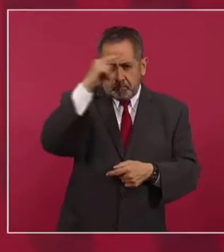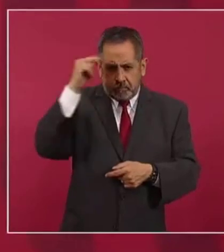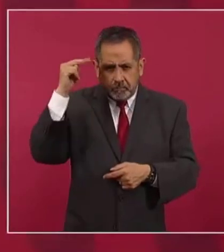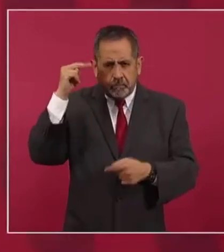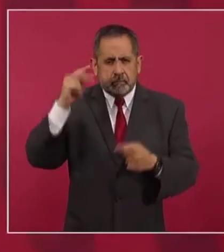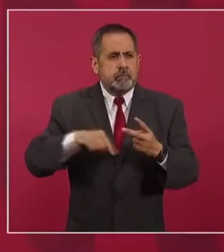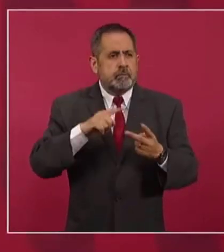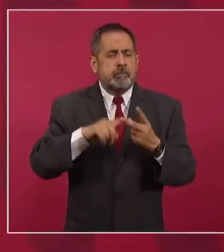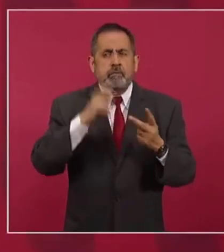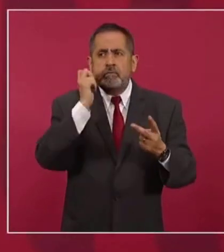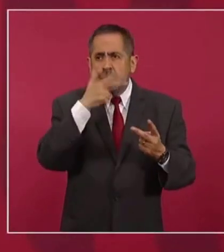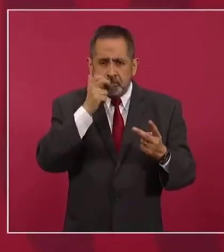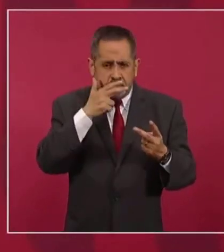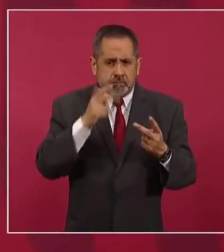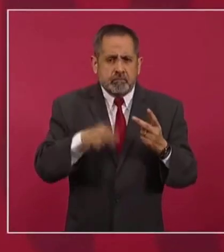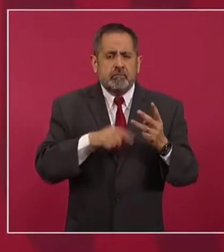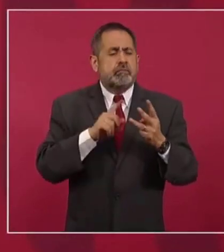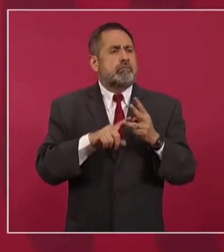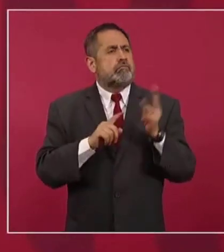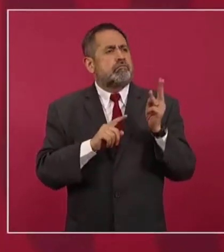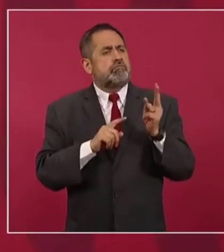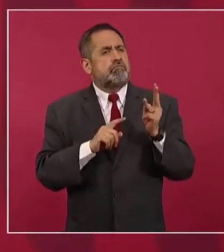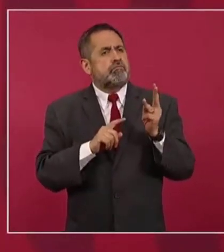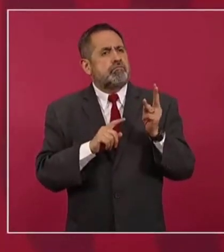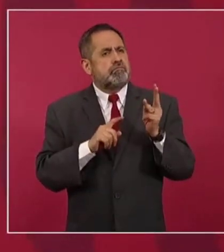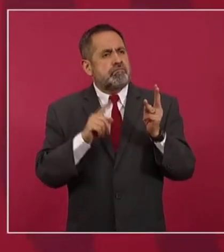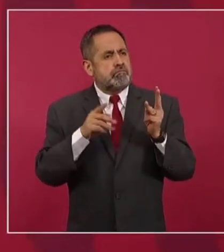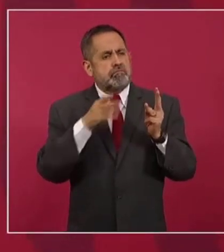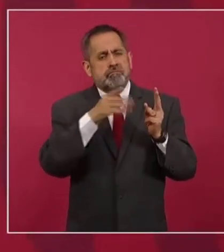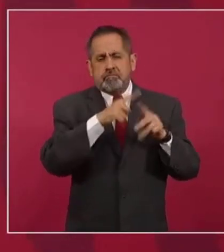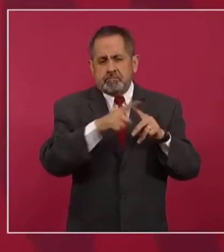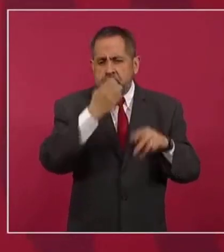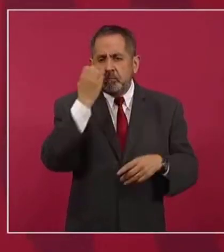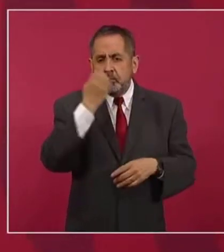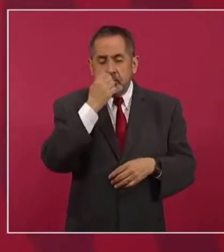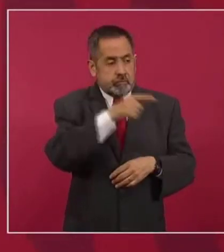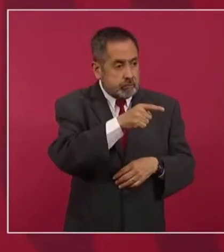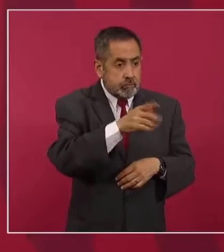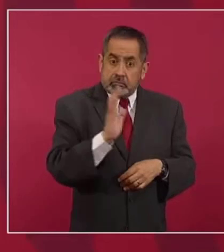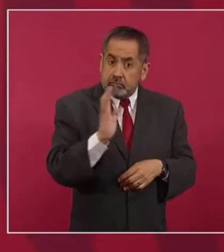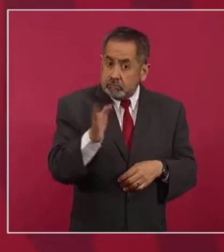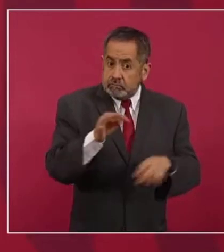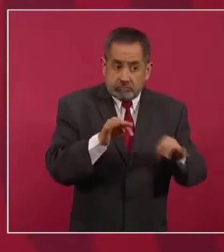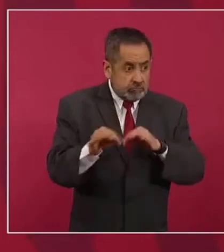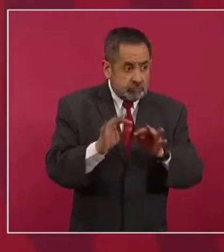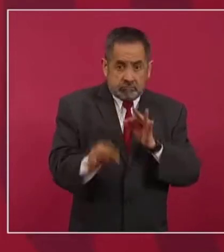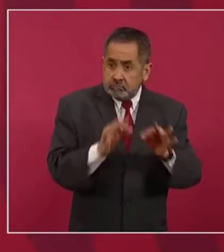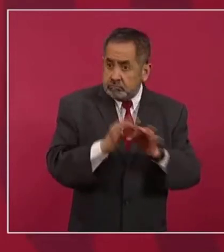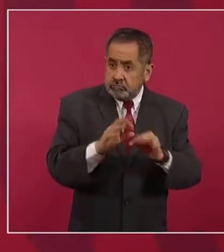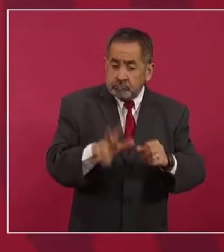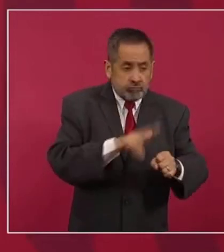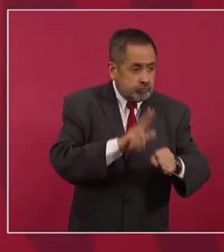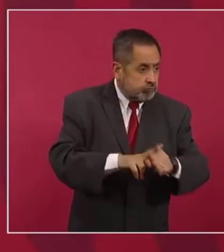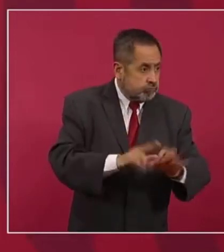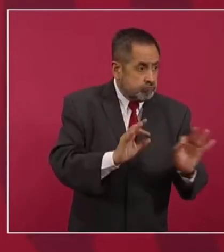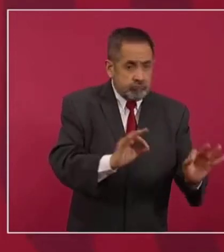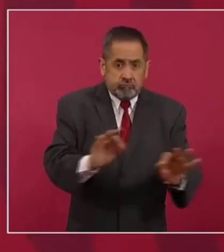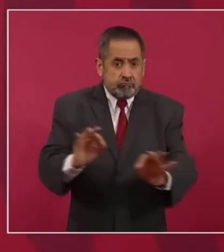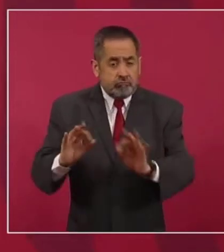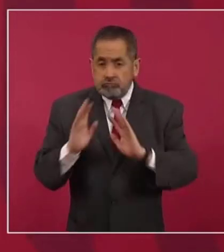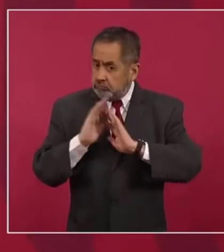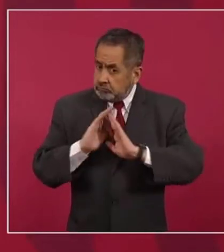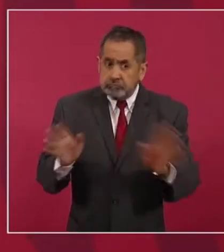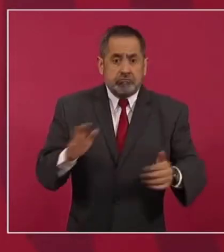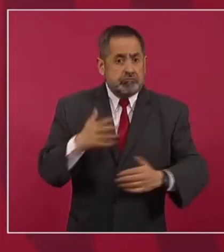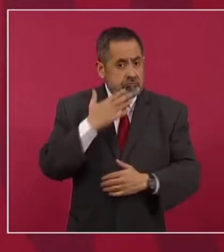Chihuahua, hemos tenido la oportunidad de visitar escuelas y ya están trabajando de manera normal. A mí me